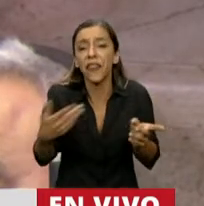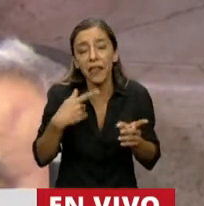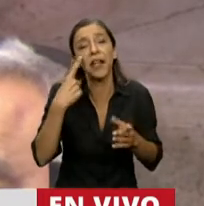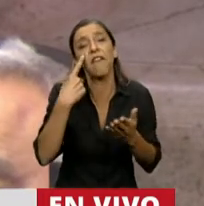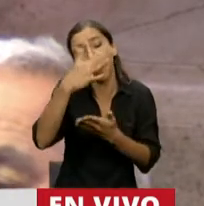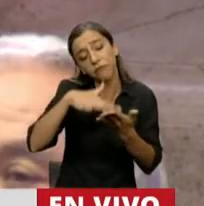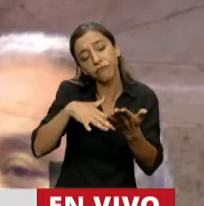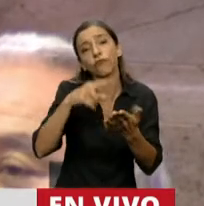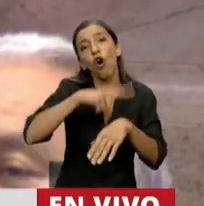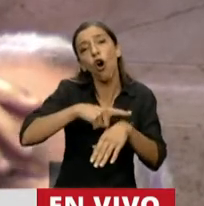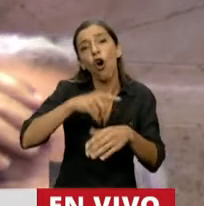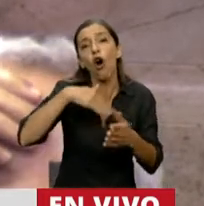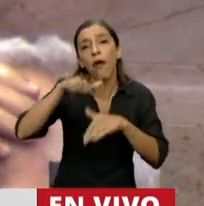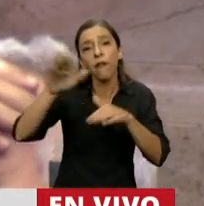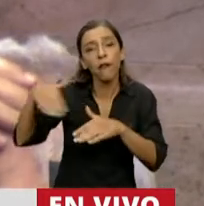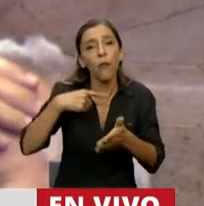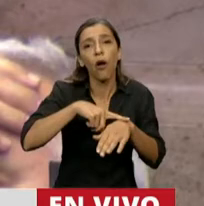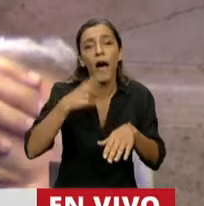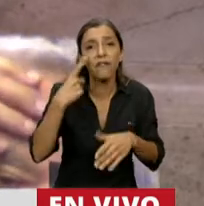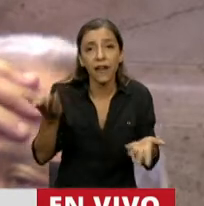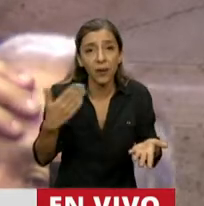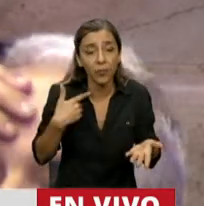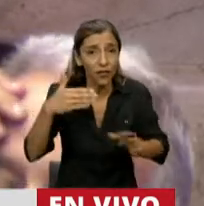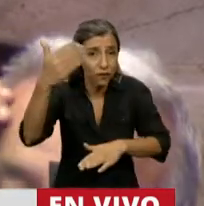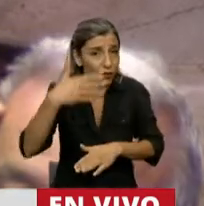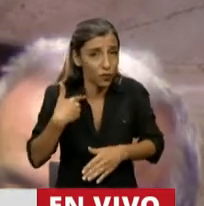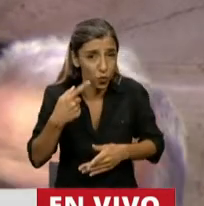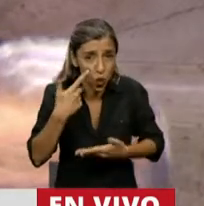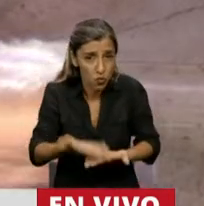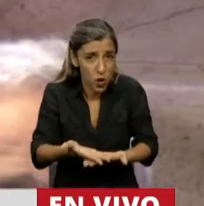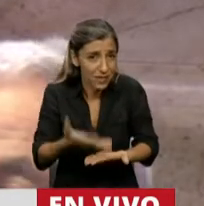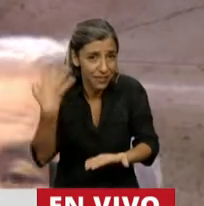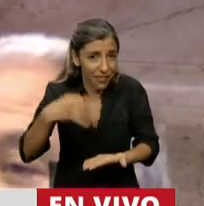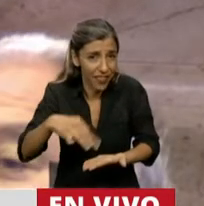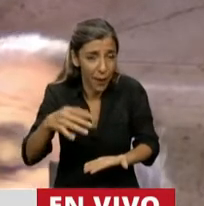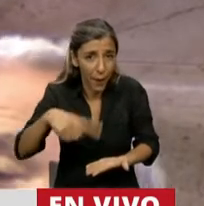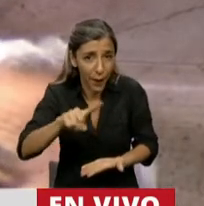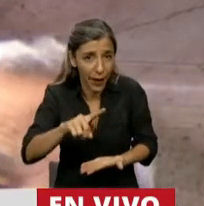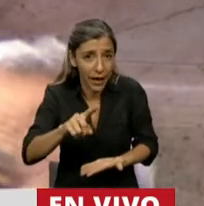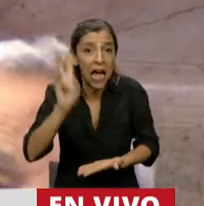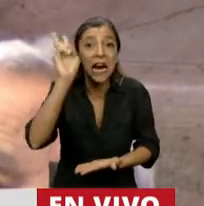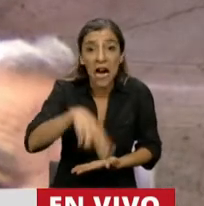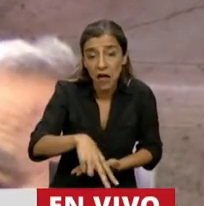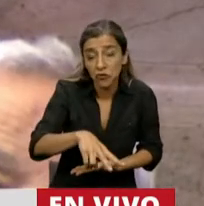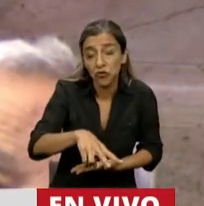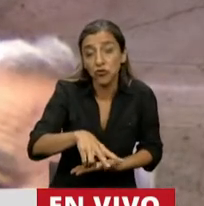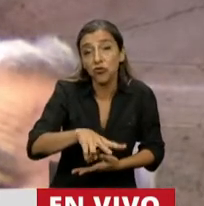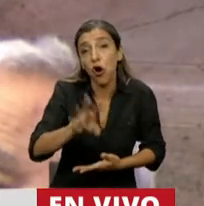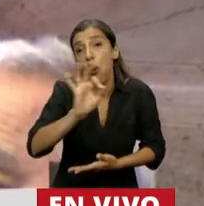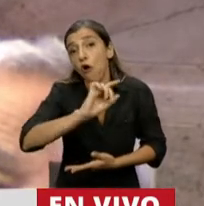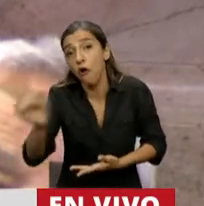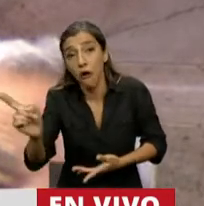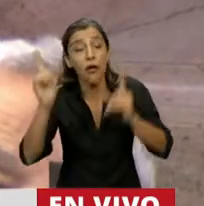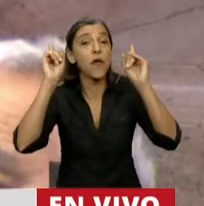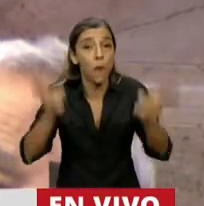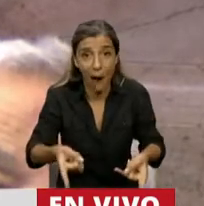hora, pero no, siguen sin mostrarlo y lo van a tener que mostrar? Aunque tengan razón, pero por lo menos quiero sacarme